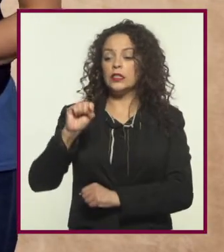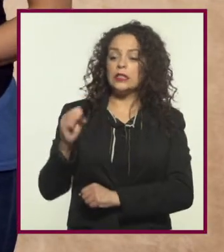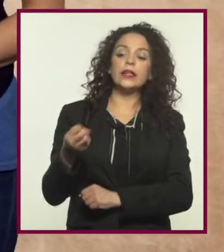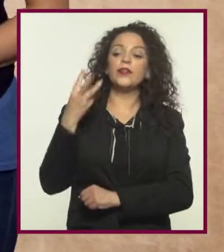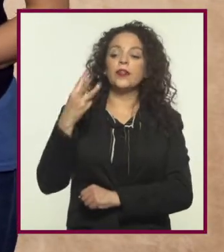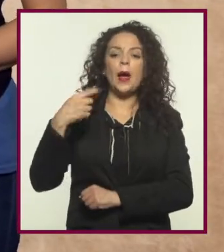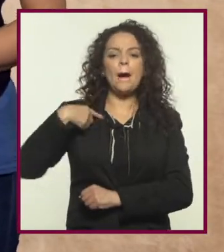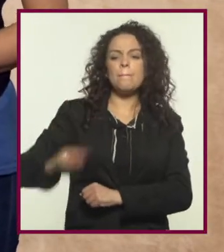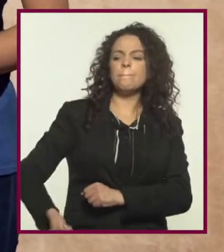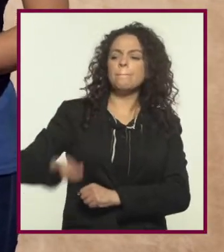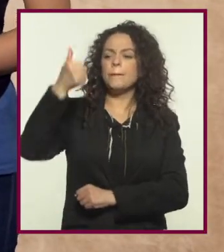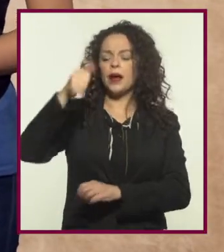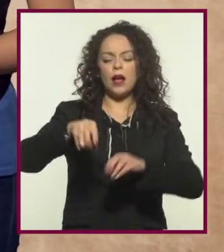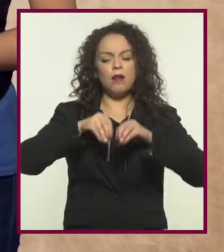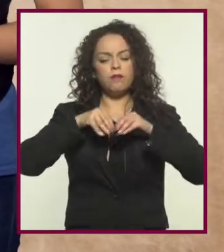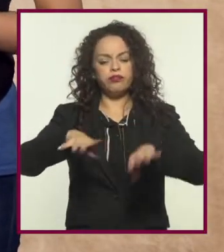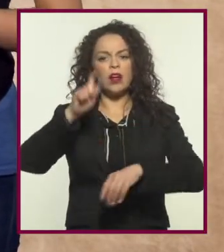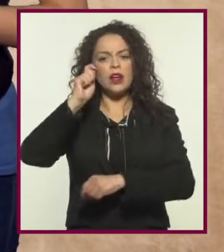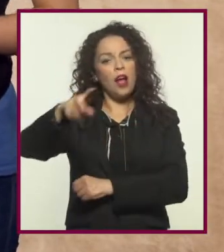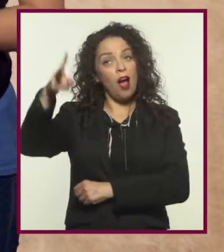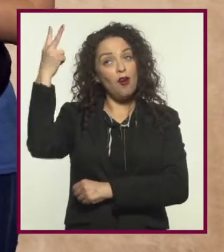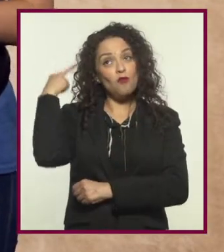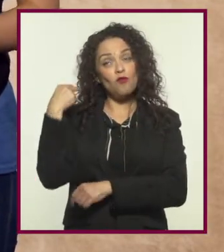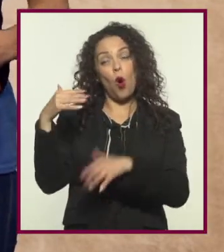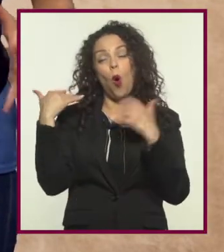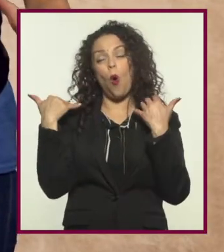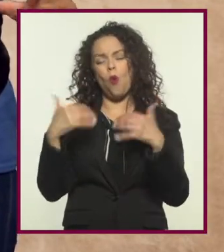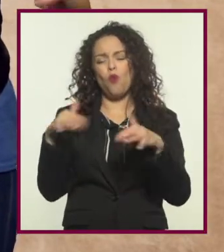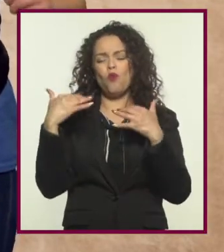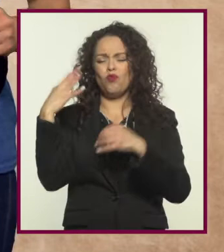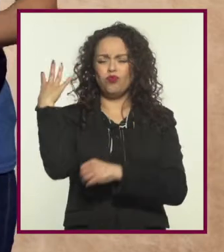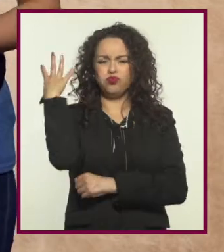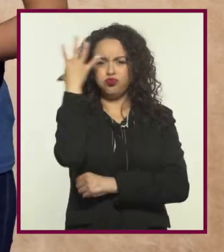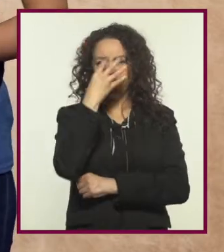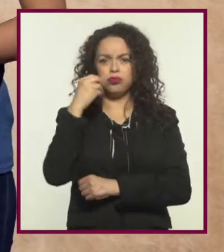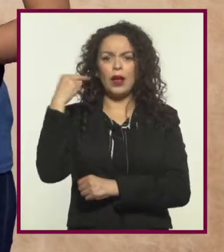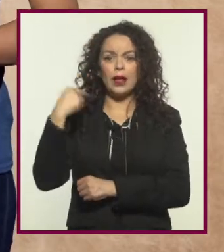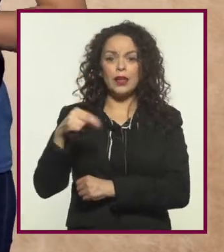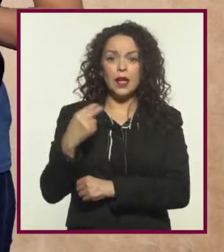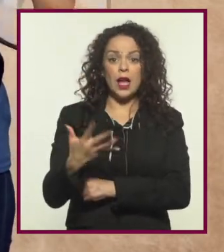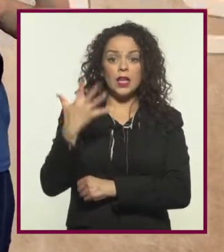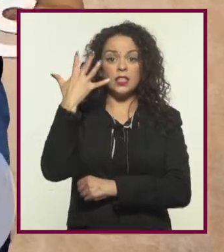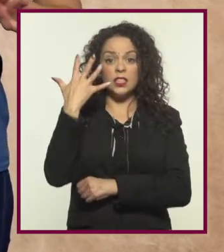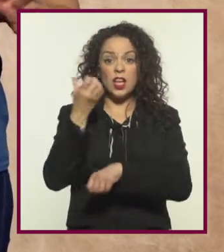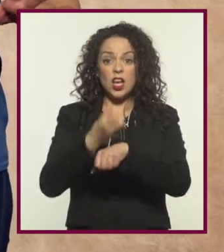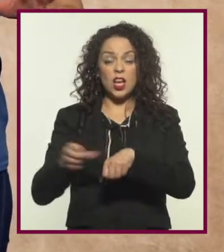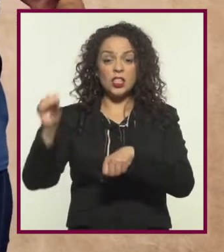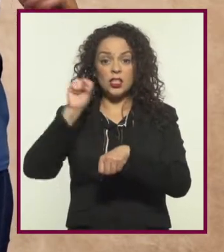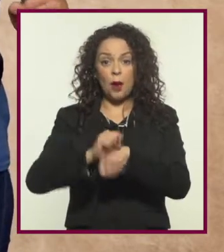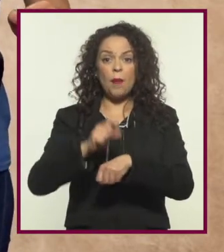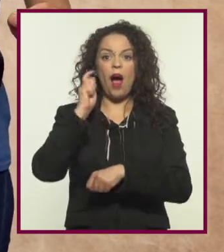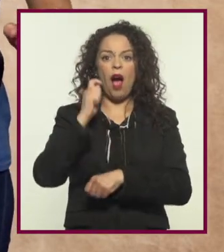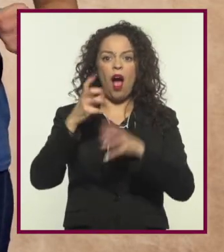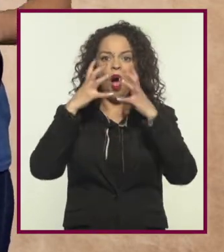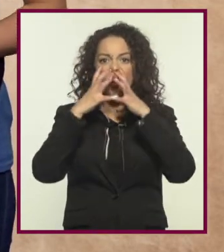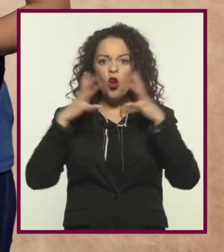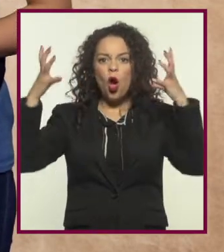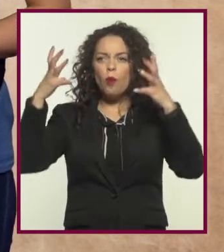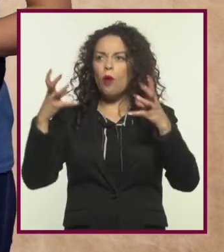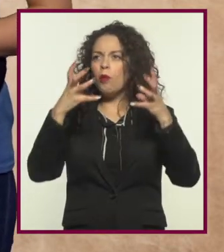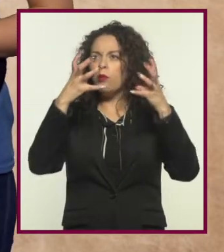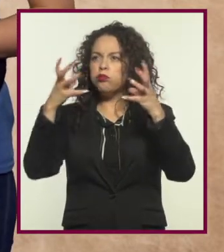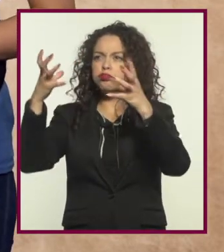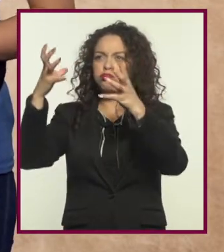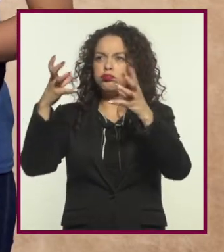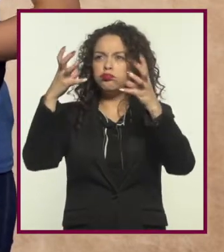En 1863 publiqué el primero de mis viajes extraordinarios, llamado Cinco Semanas en Globo. Es